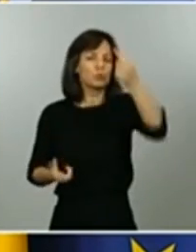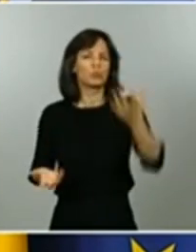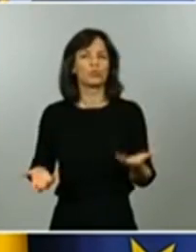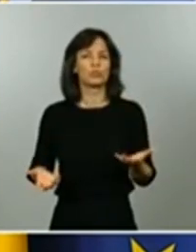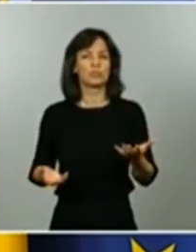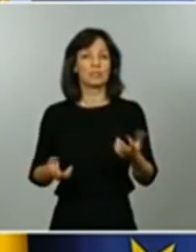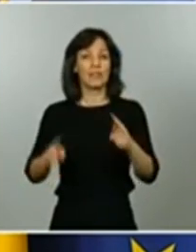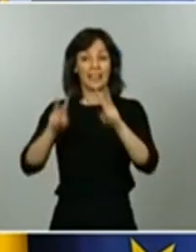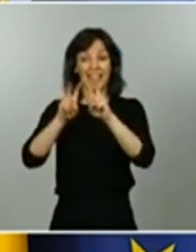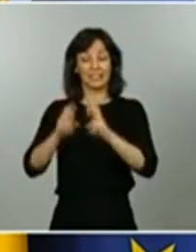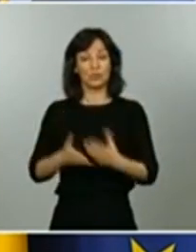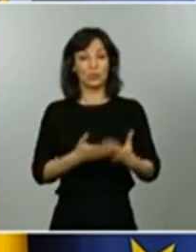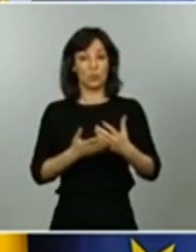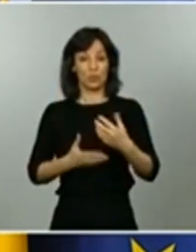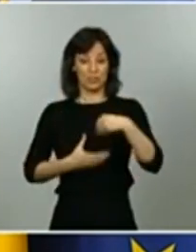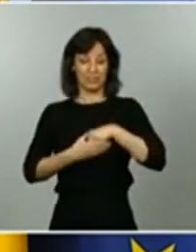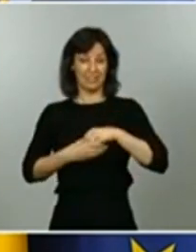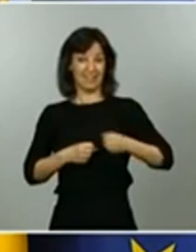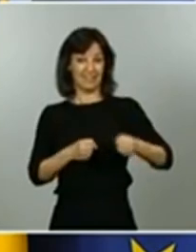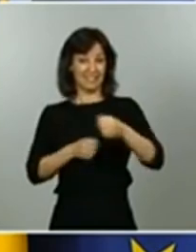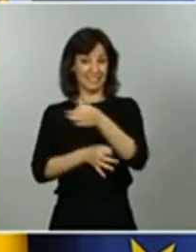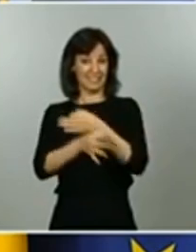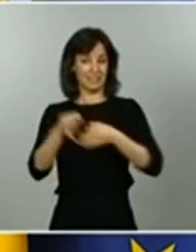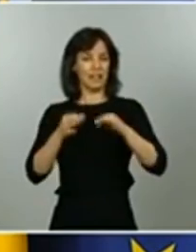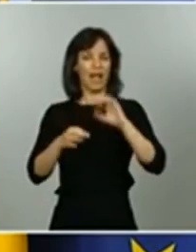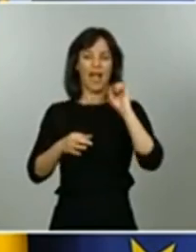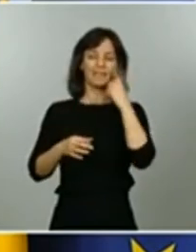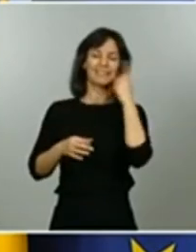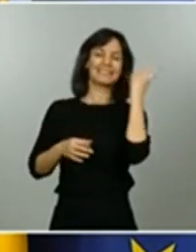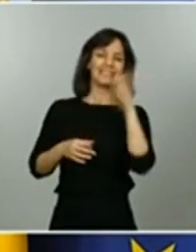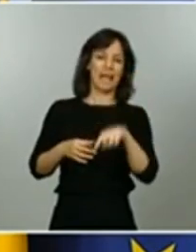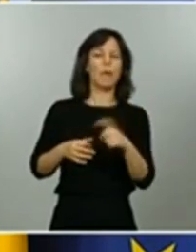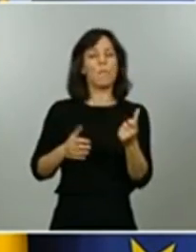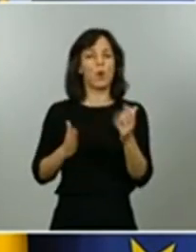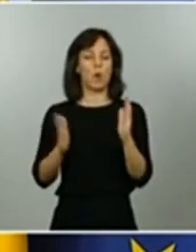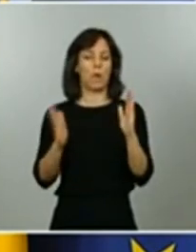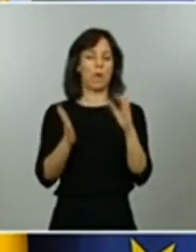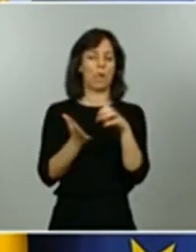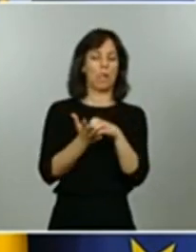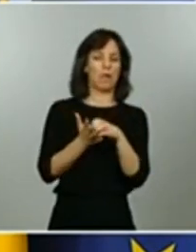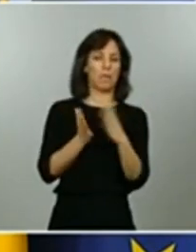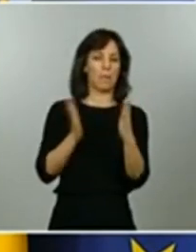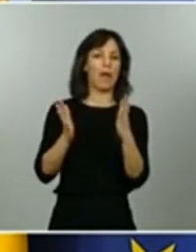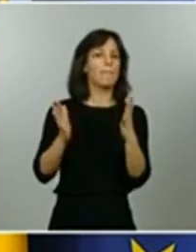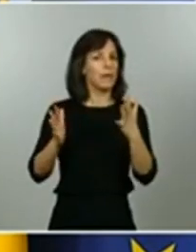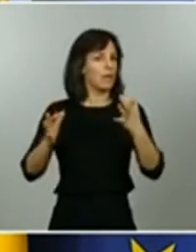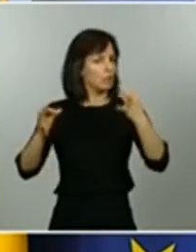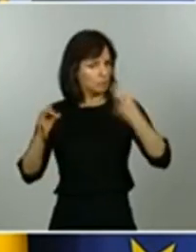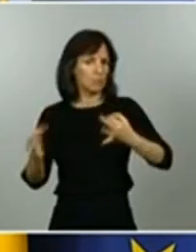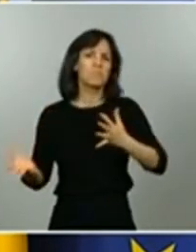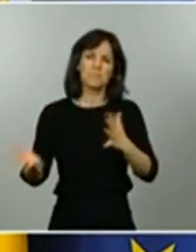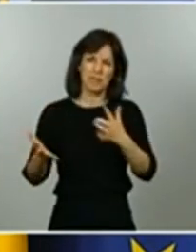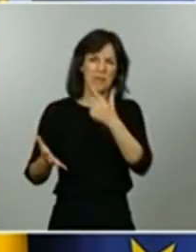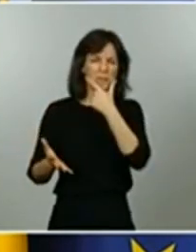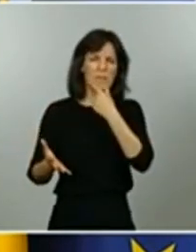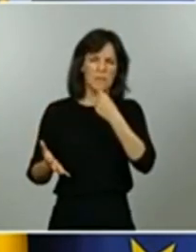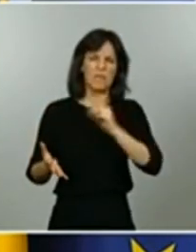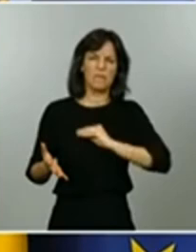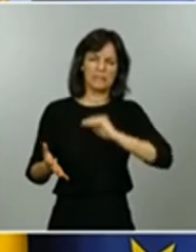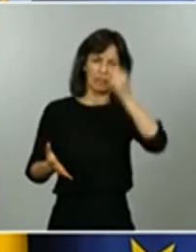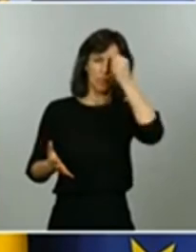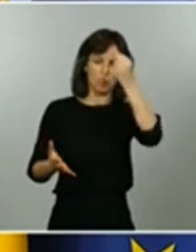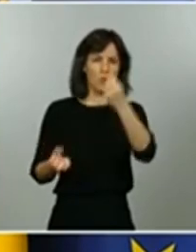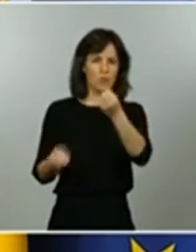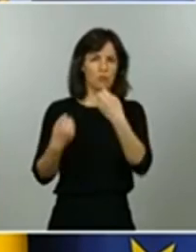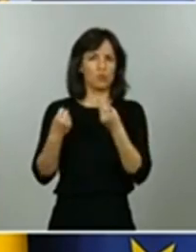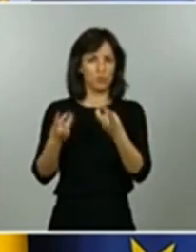conocer esto con un cierto margen de incertidumbre pero nos lo van a permitir de forma relativamente precisa además estos estudios de